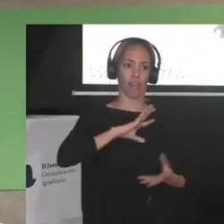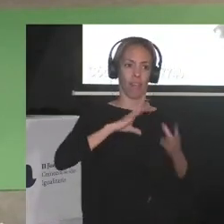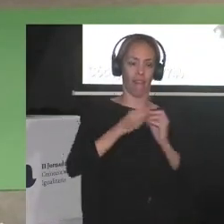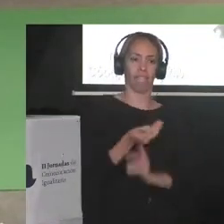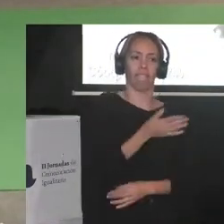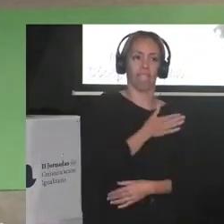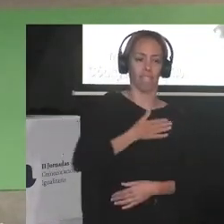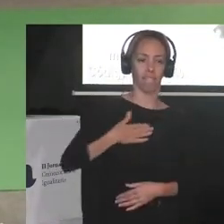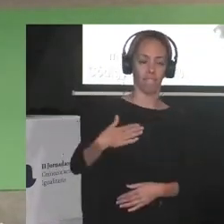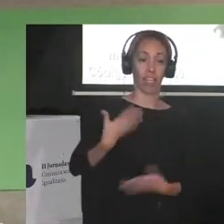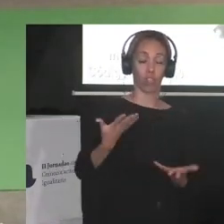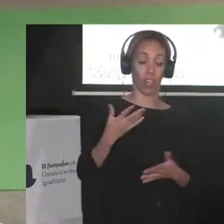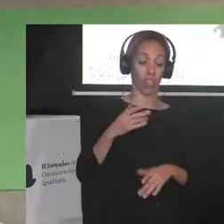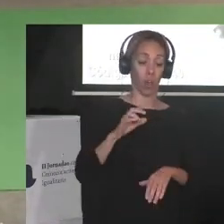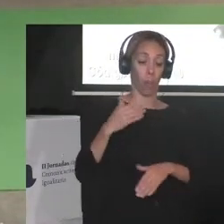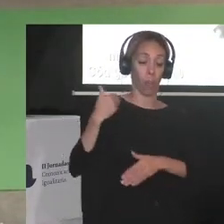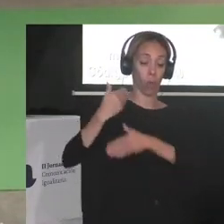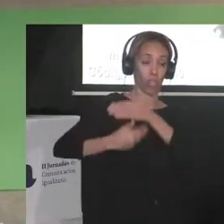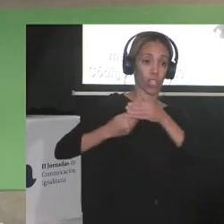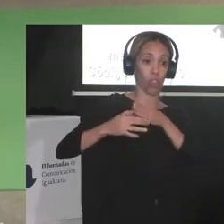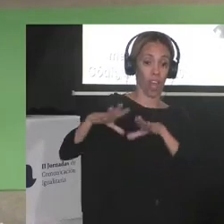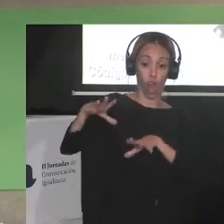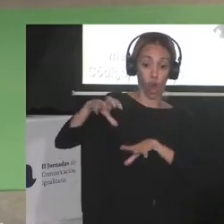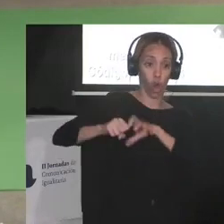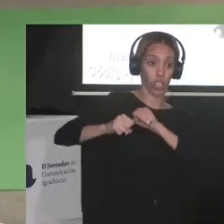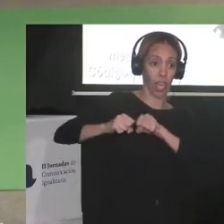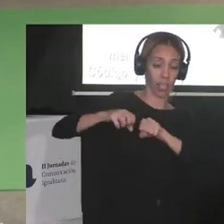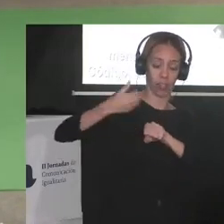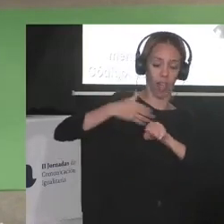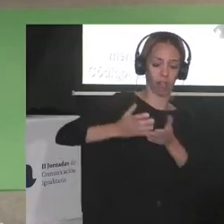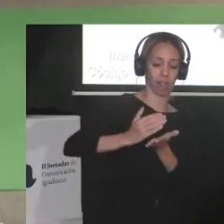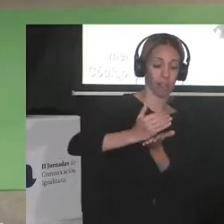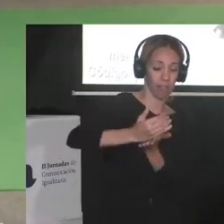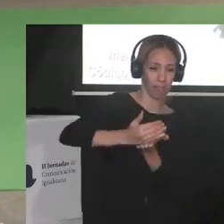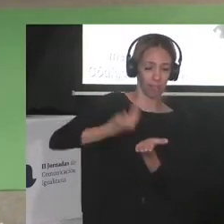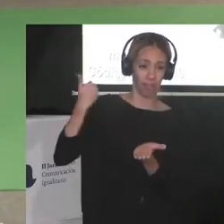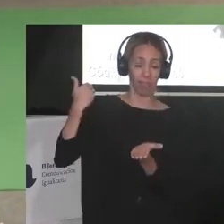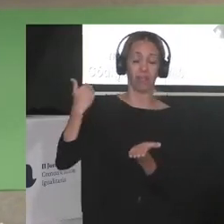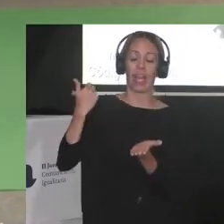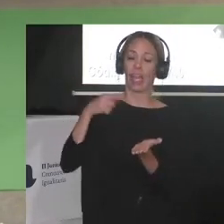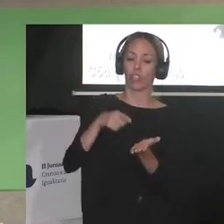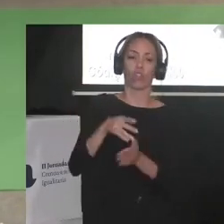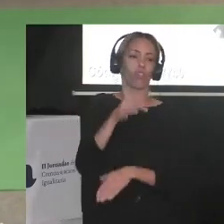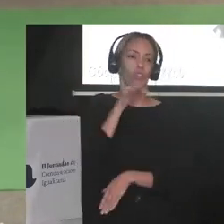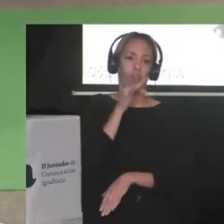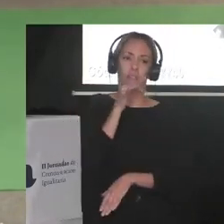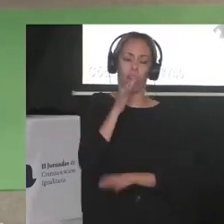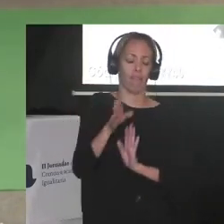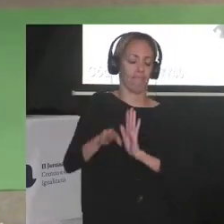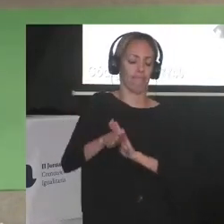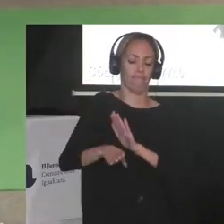Descolonizarse es, pues, un proceso siempre complejo, siempre en marcha y siempre inacabado.